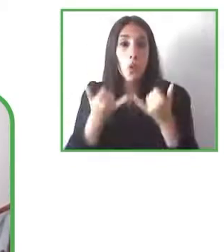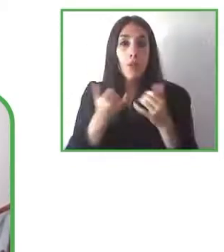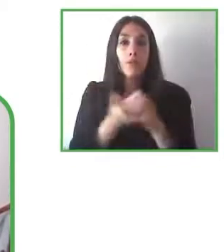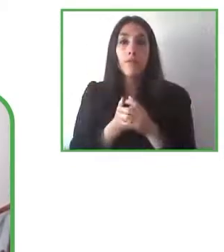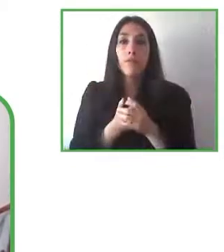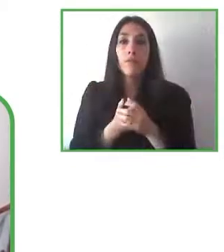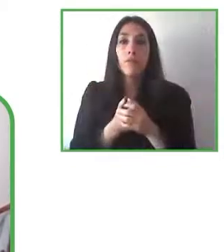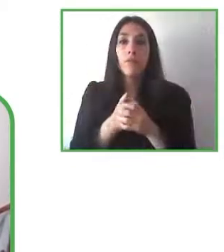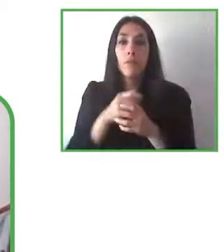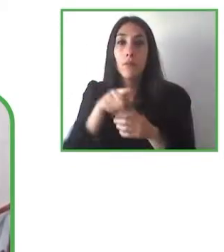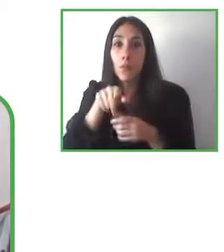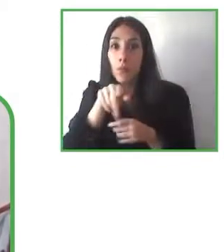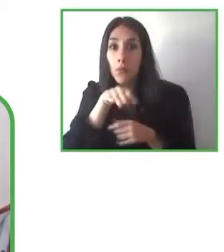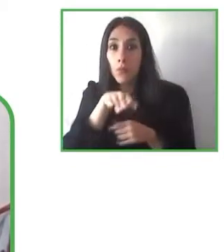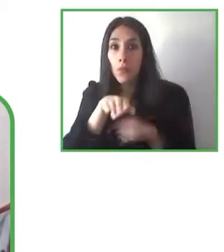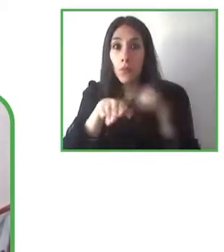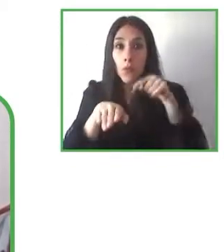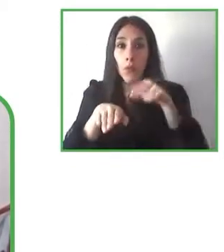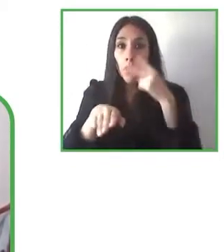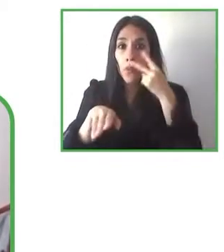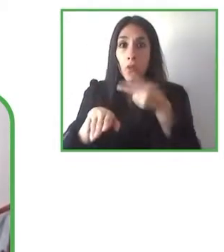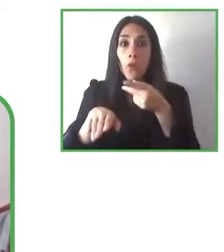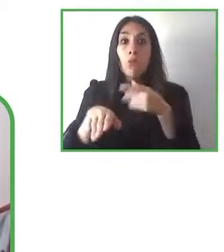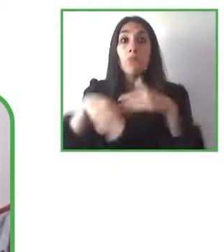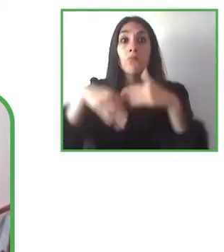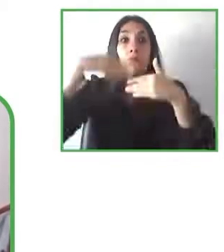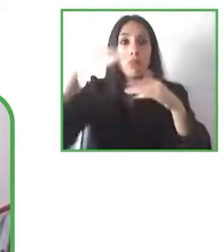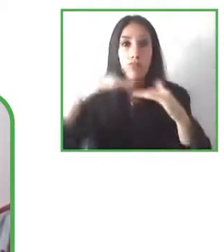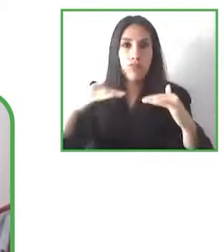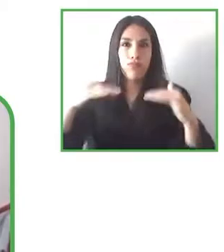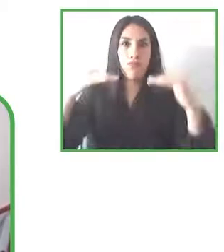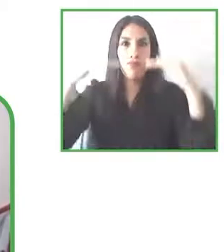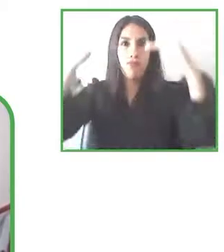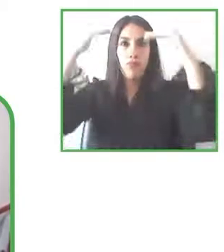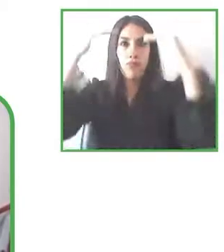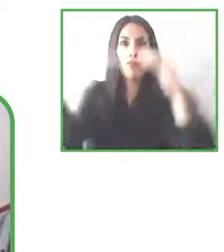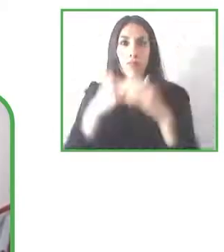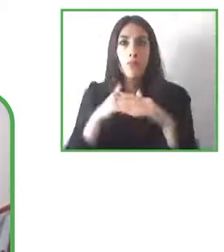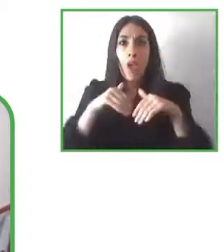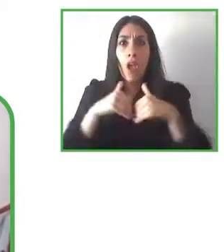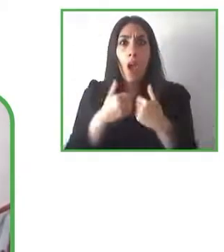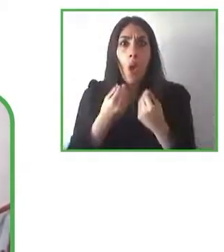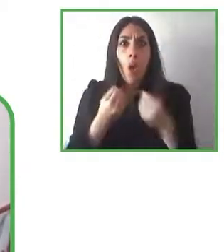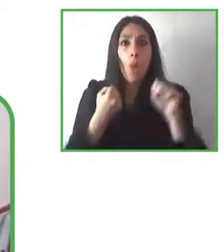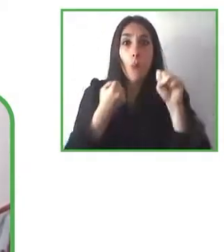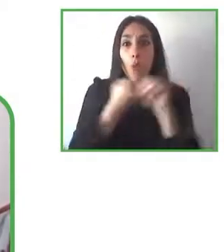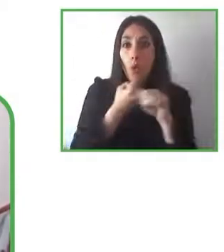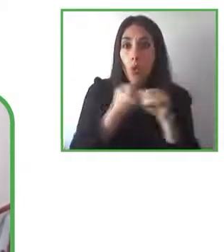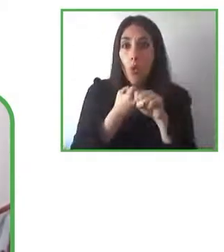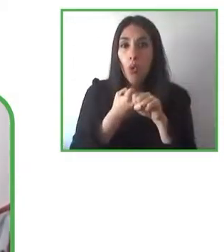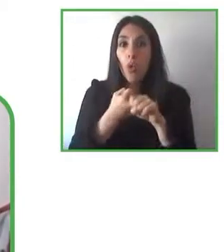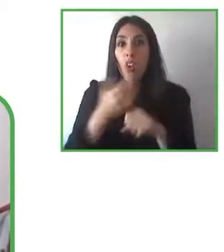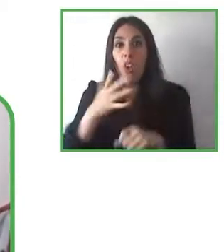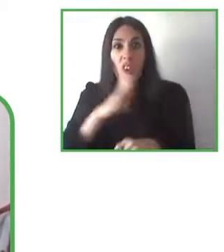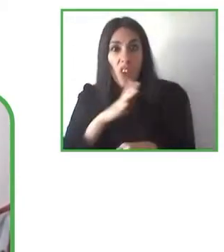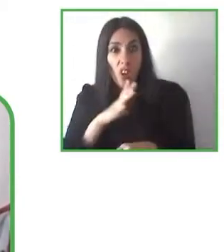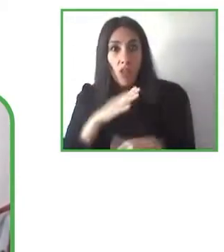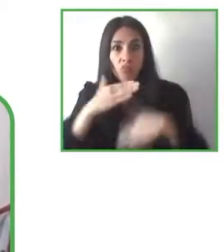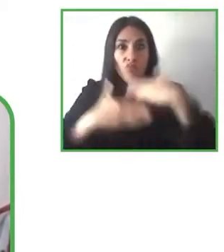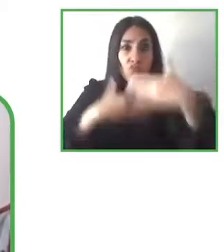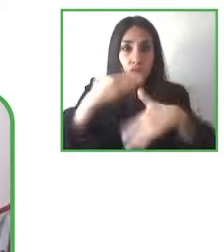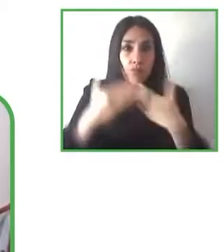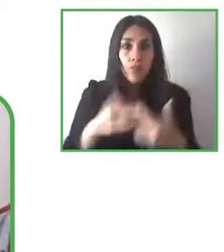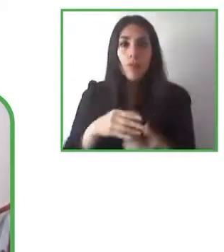también continuar con algún tipo de apoyo especial y especialmente valga la redundancia estos apoyos que también les